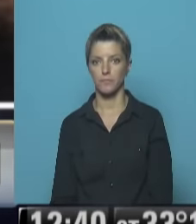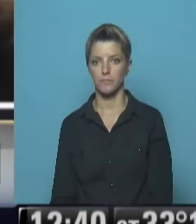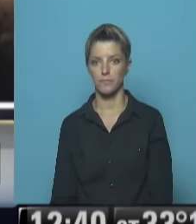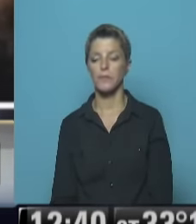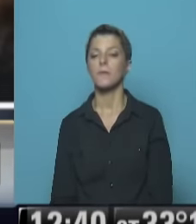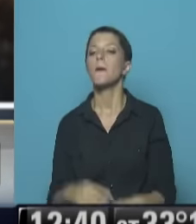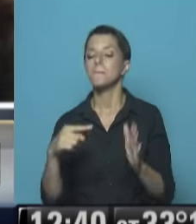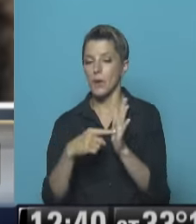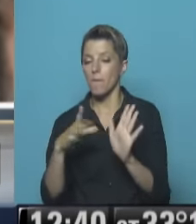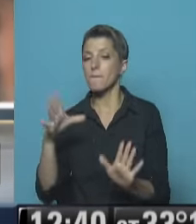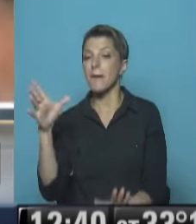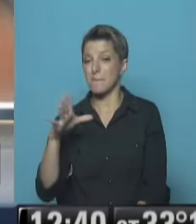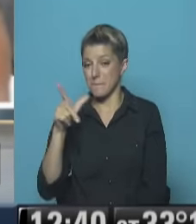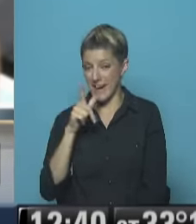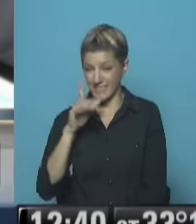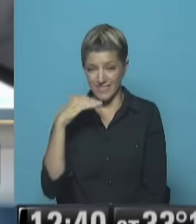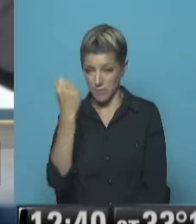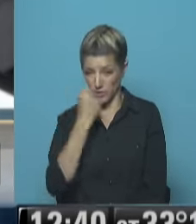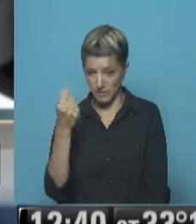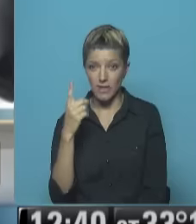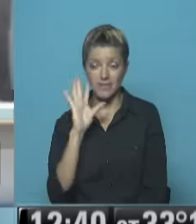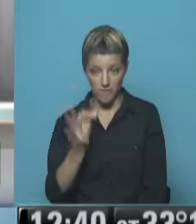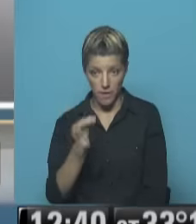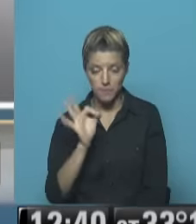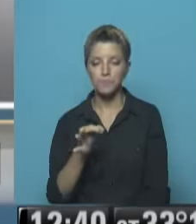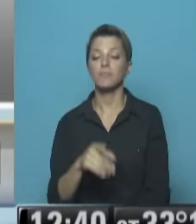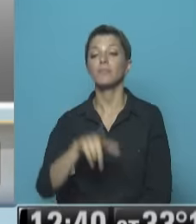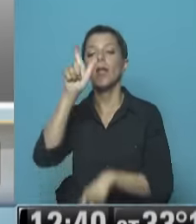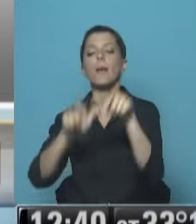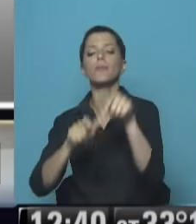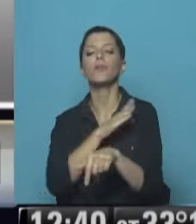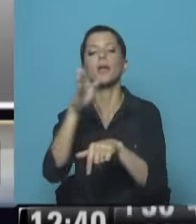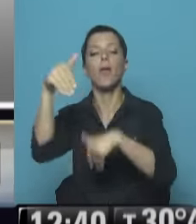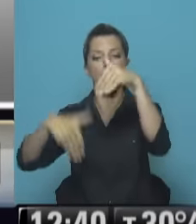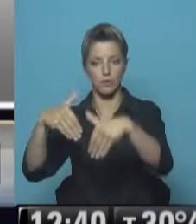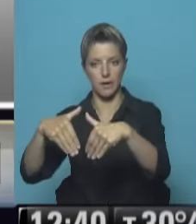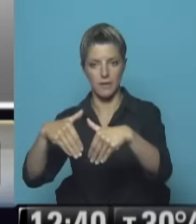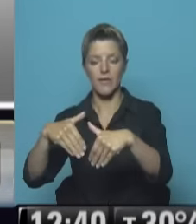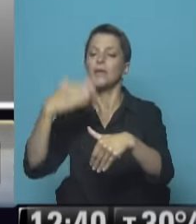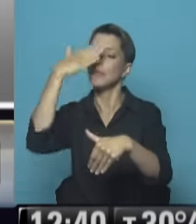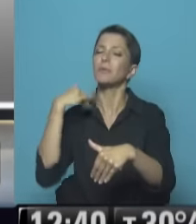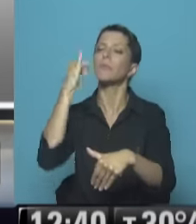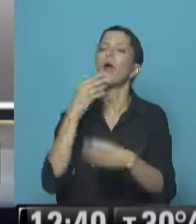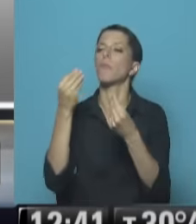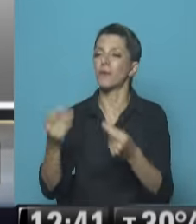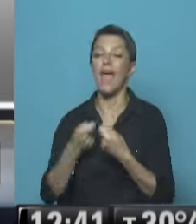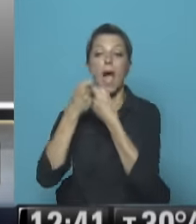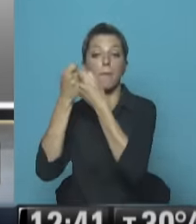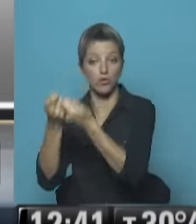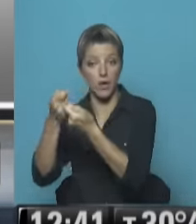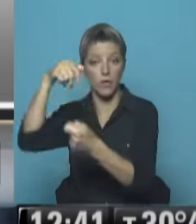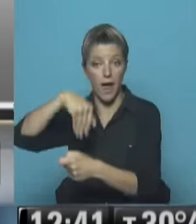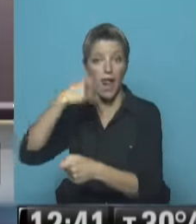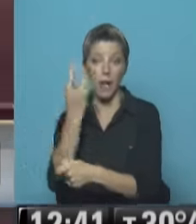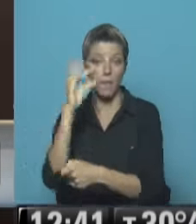el motivo fundamental que expresaban los votantes De por qué razón habían votado a la MUD A la Mesa de Unidad